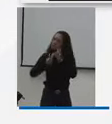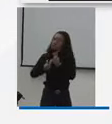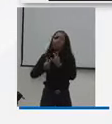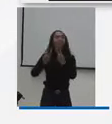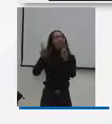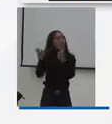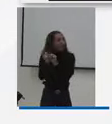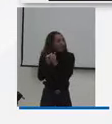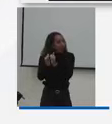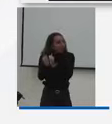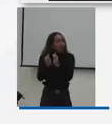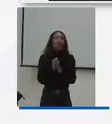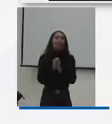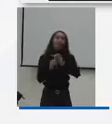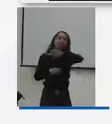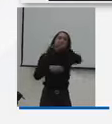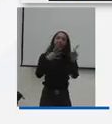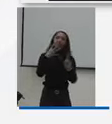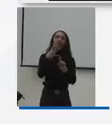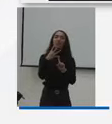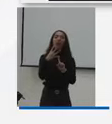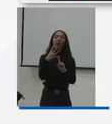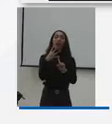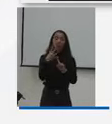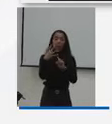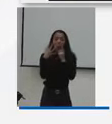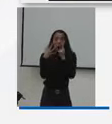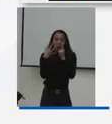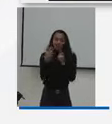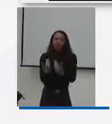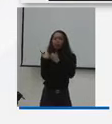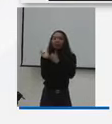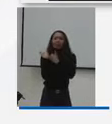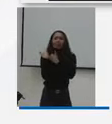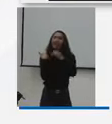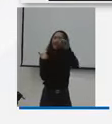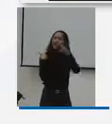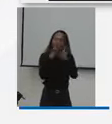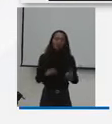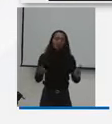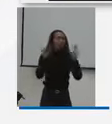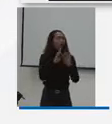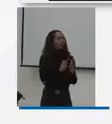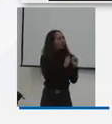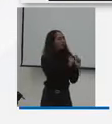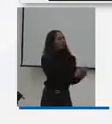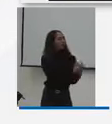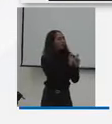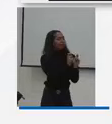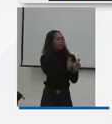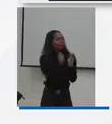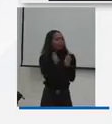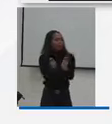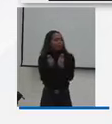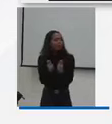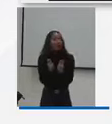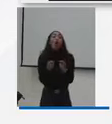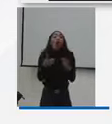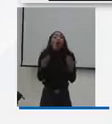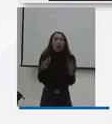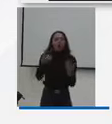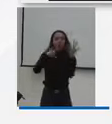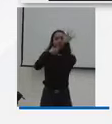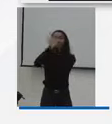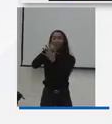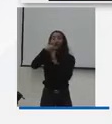La descentralización de algunas funciones como la del reconocimiento deportivo en cabeza de los entes deportivos